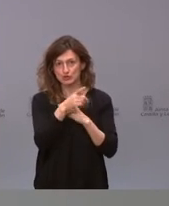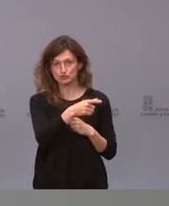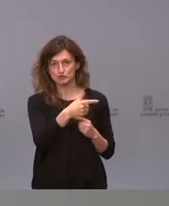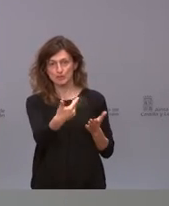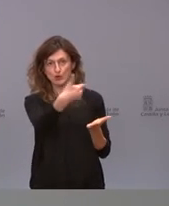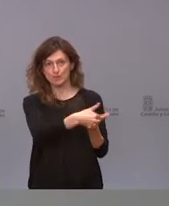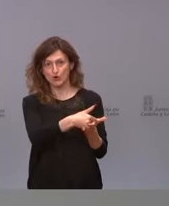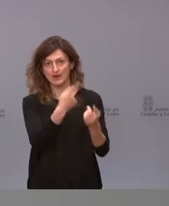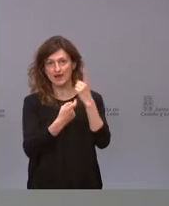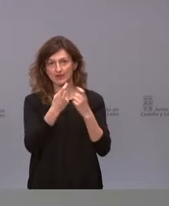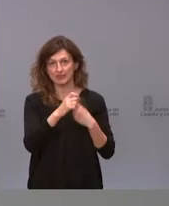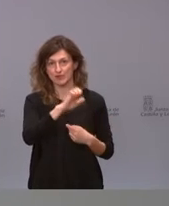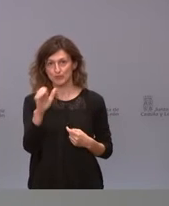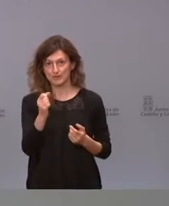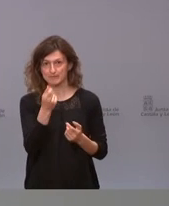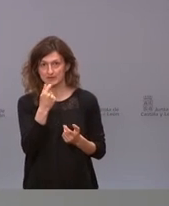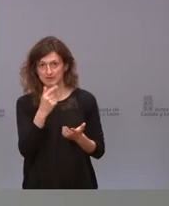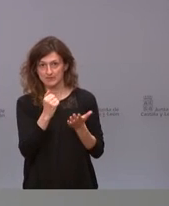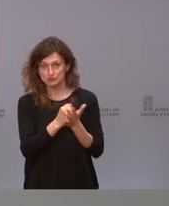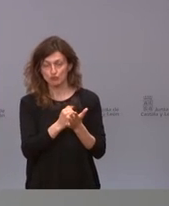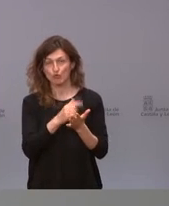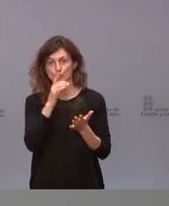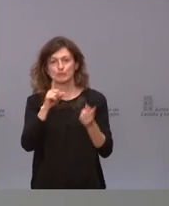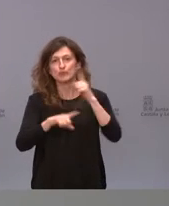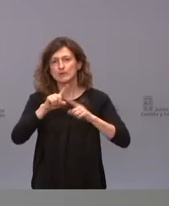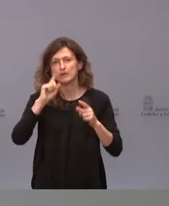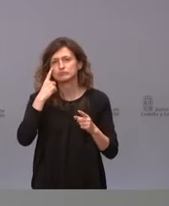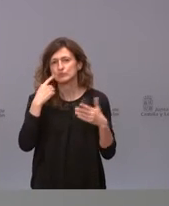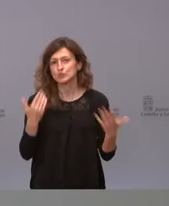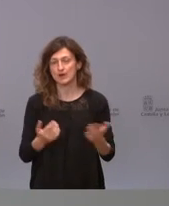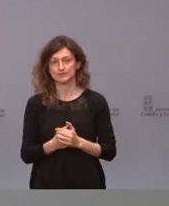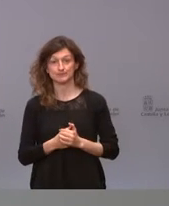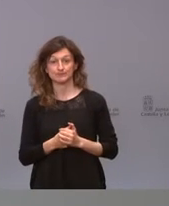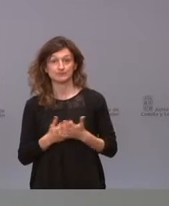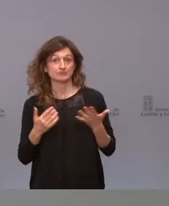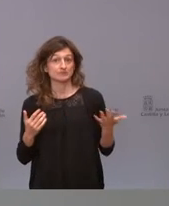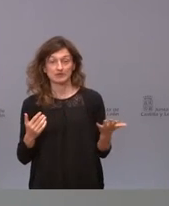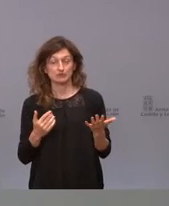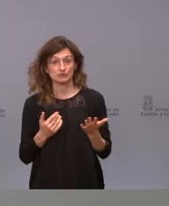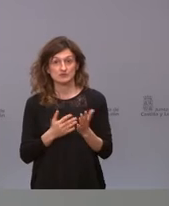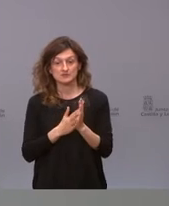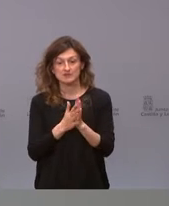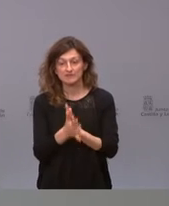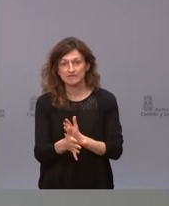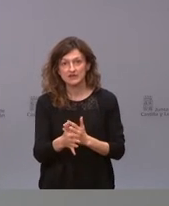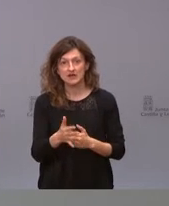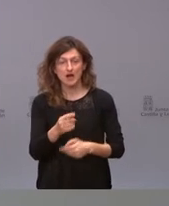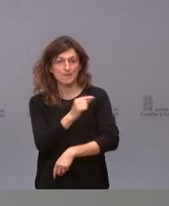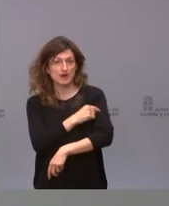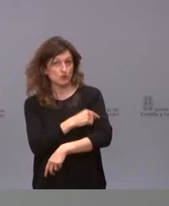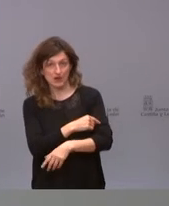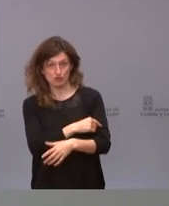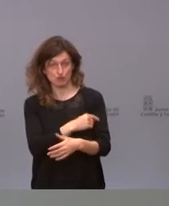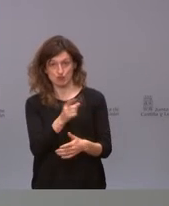la EMA y cuáles eran los problemas que había encontrado. Pero eso no quiere decir que nos siguiéramos vacunando. De hecho,